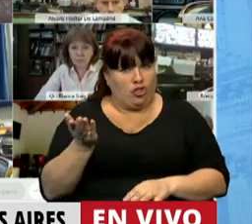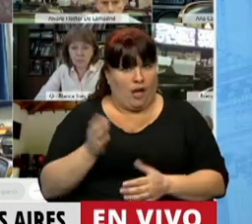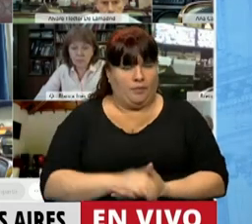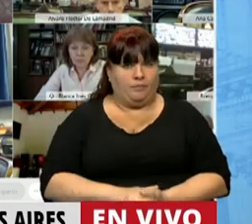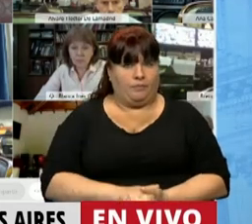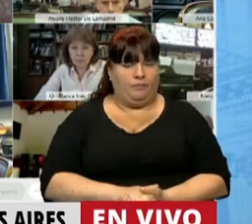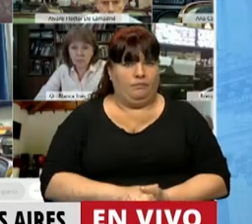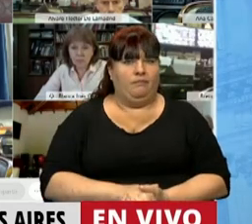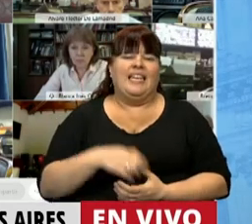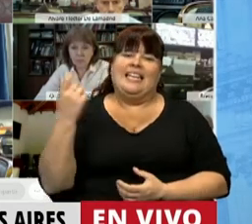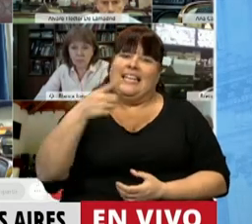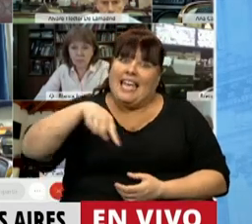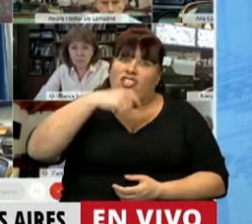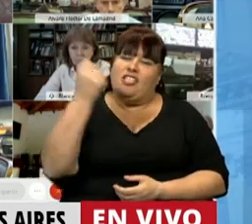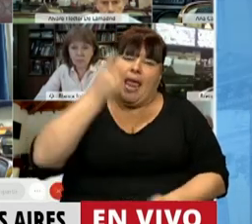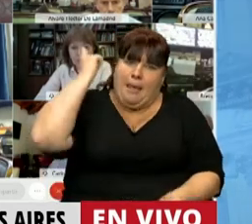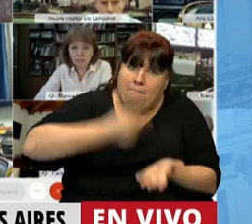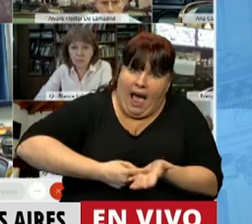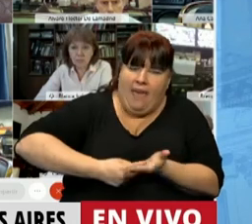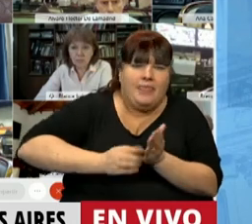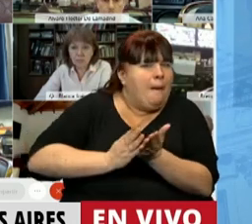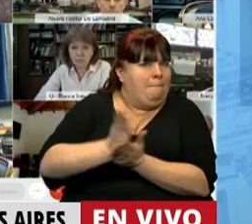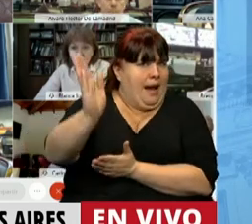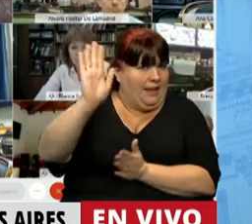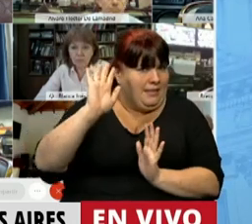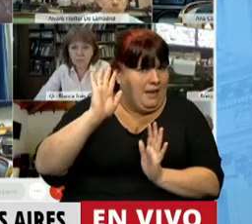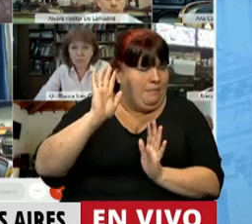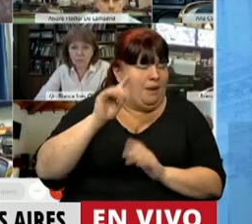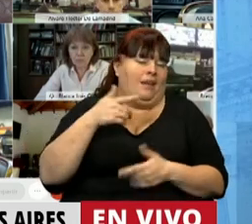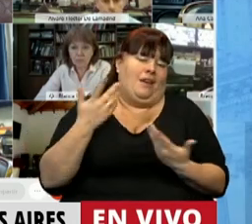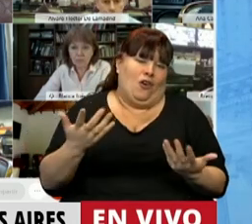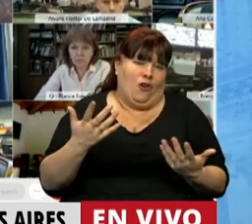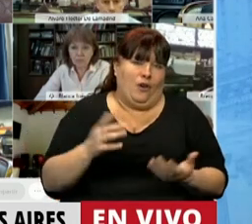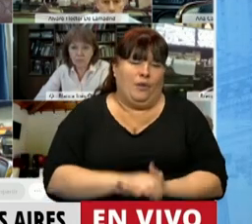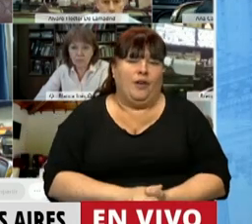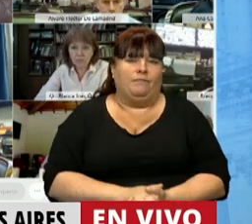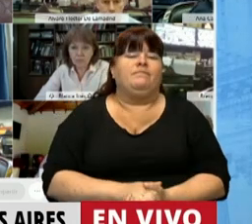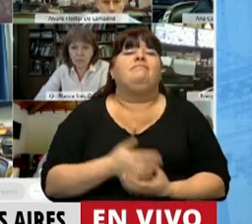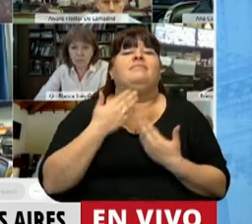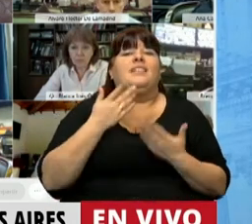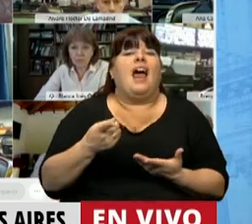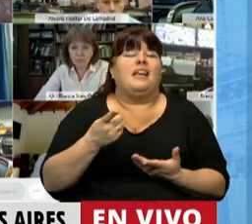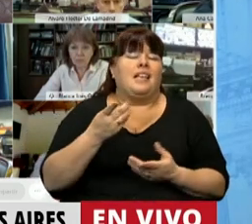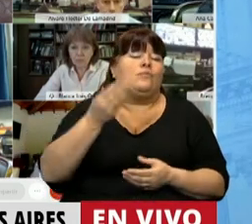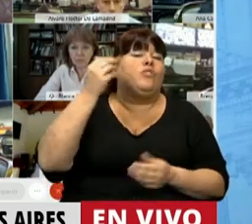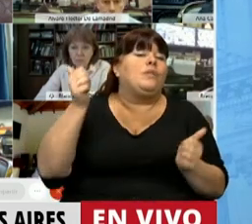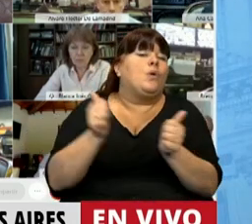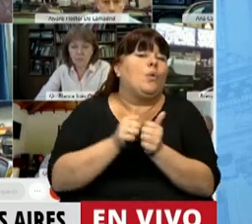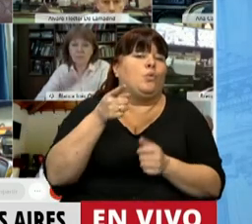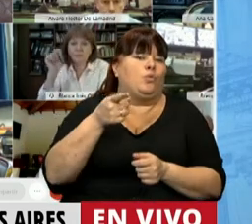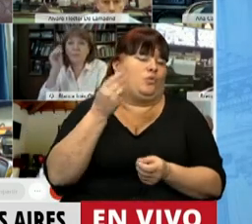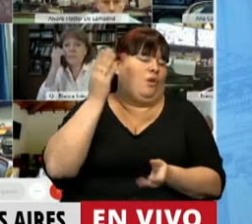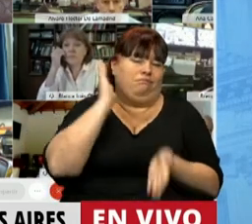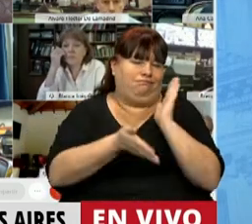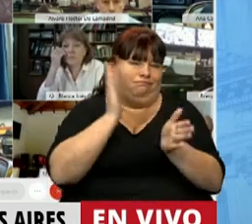que se pretenden imponer y perpetuar, por supuesto, de la mano muchas veces de la